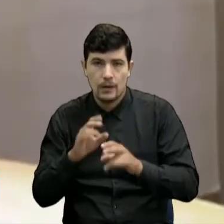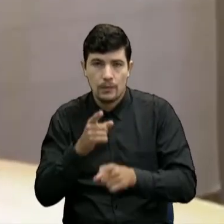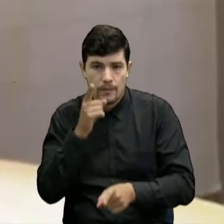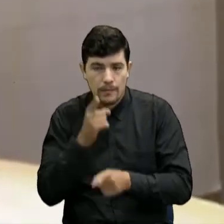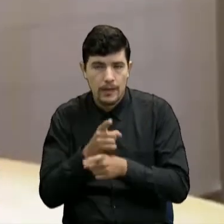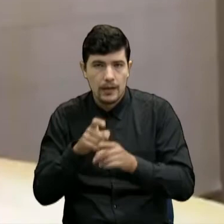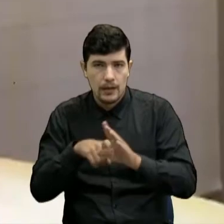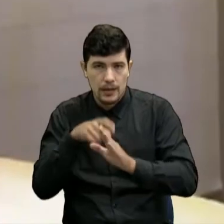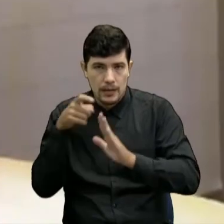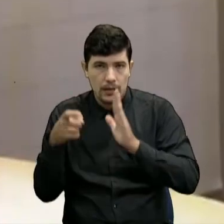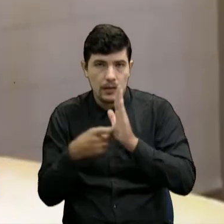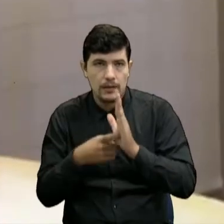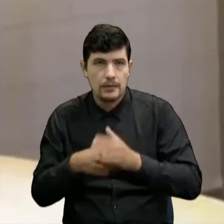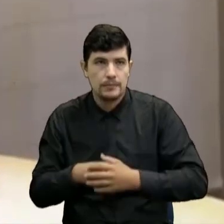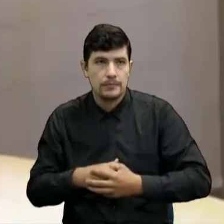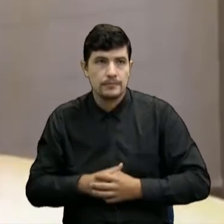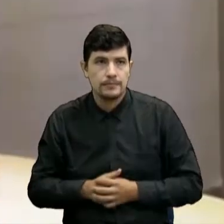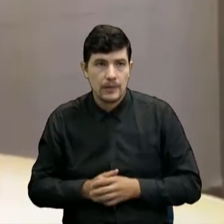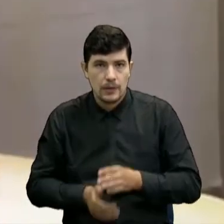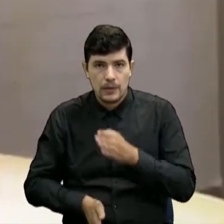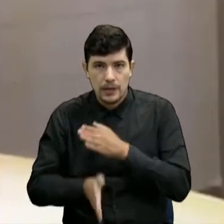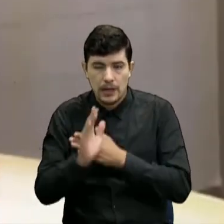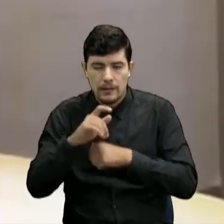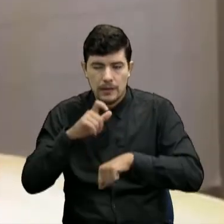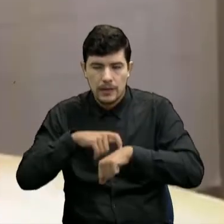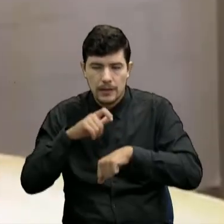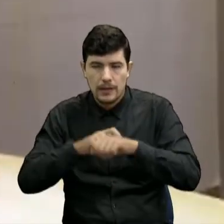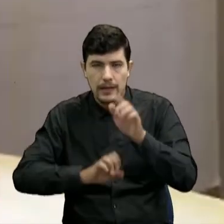estemos fuertes y sea una temporada llena de éxitos para todos nosotros.